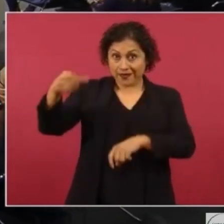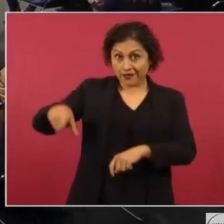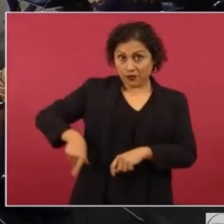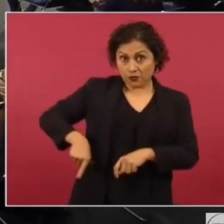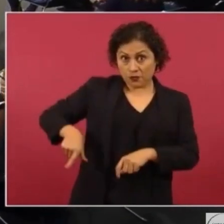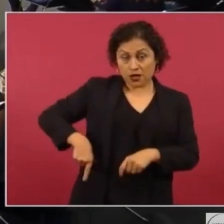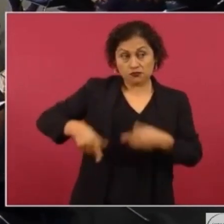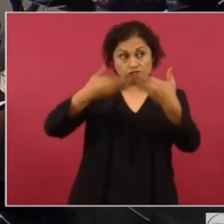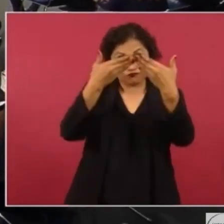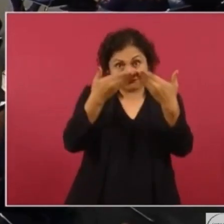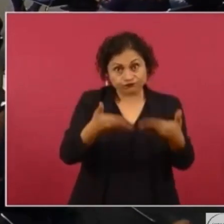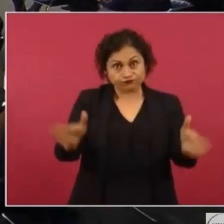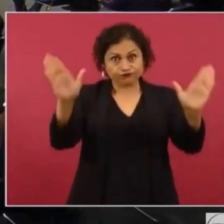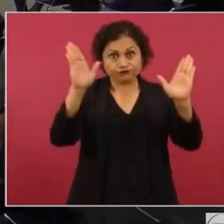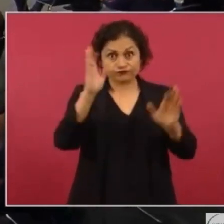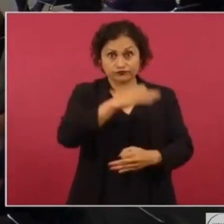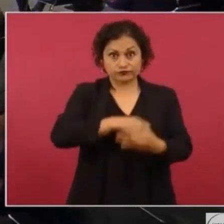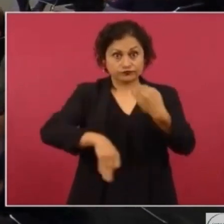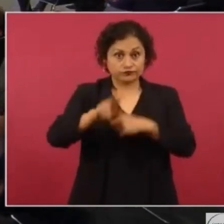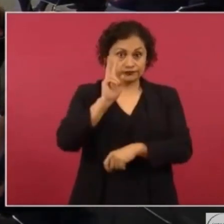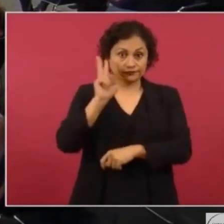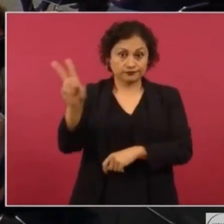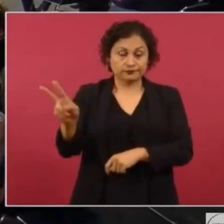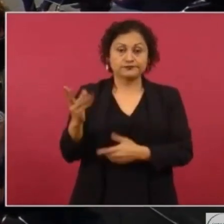página oficial para la reposición. Ahí está.